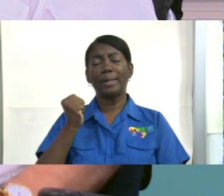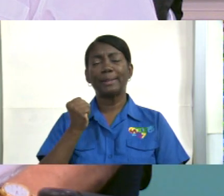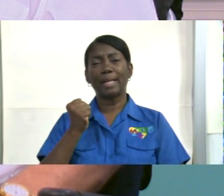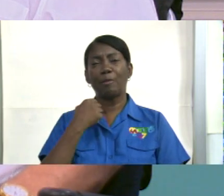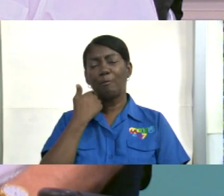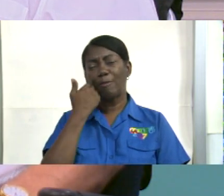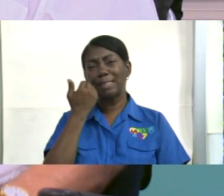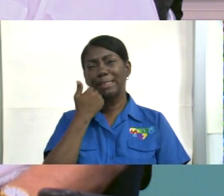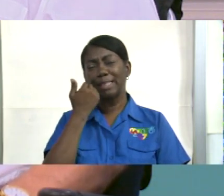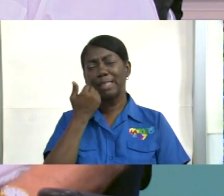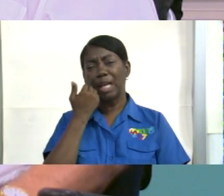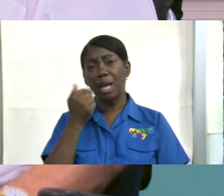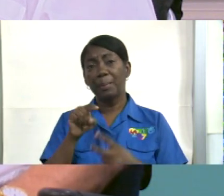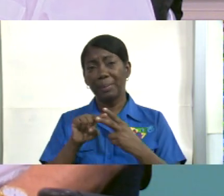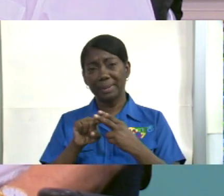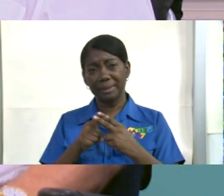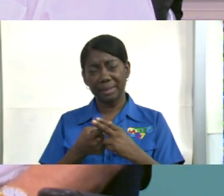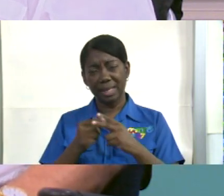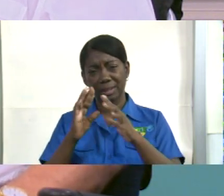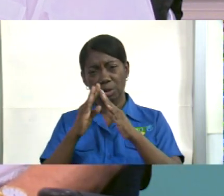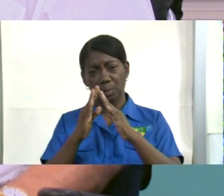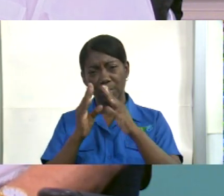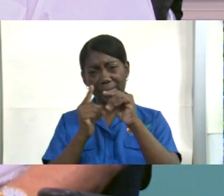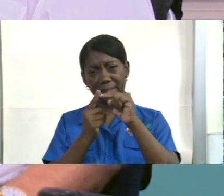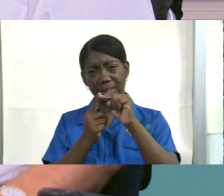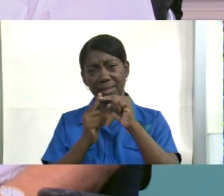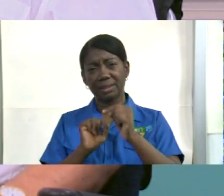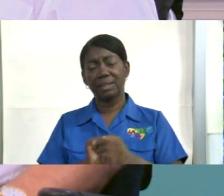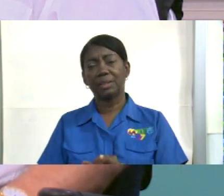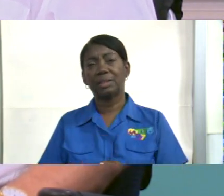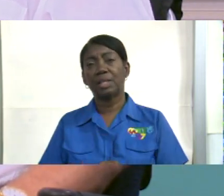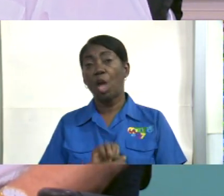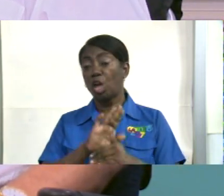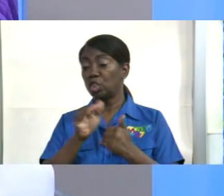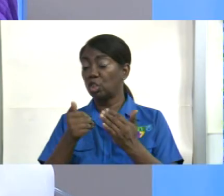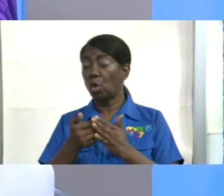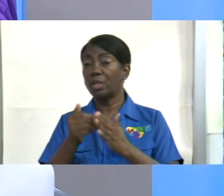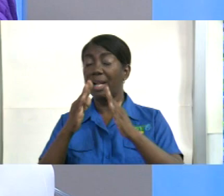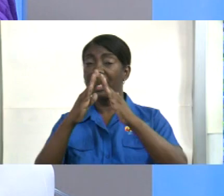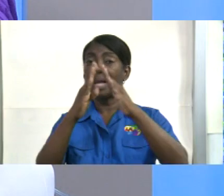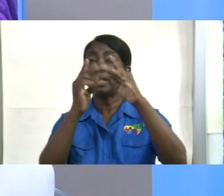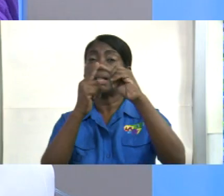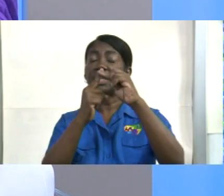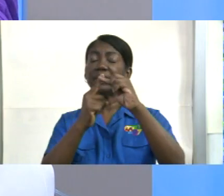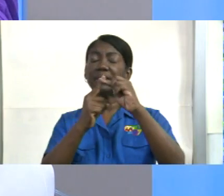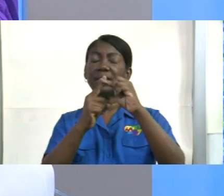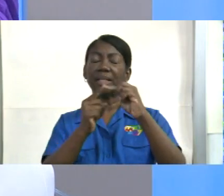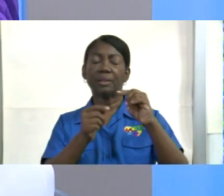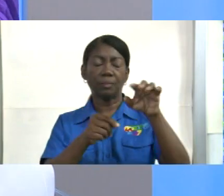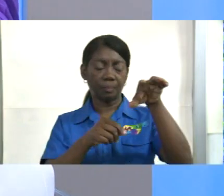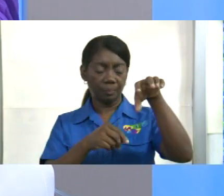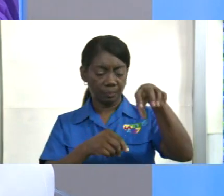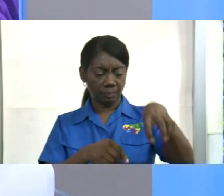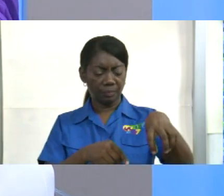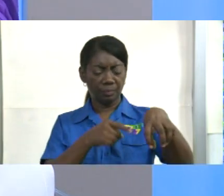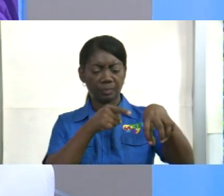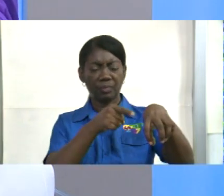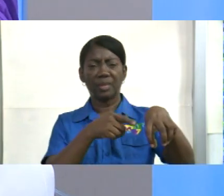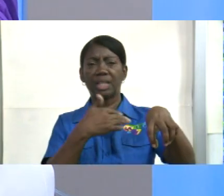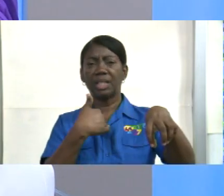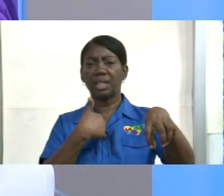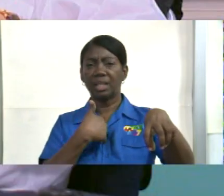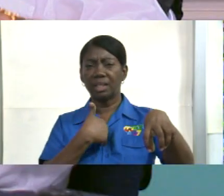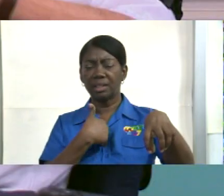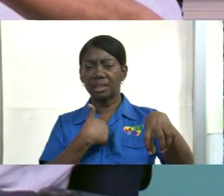empezando por nuestras iglesias todos los templos deben de tener ahora me tiene